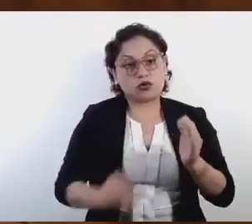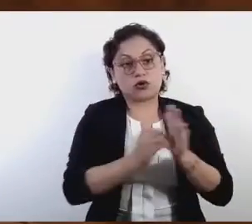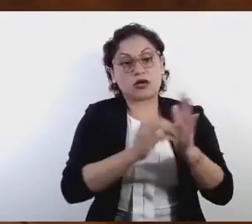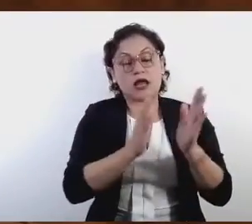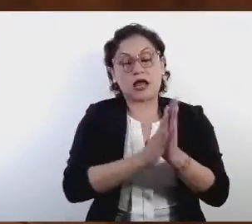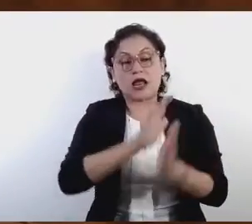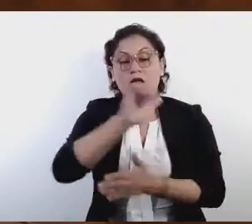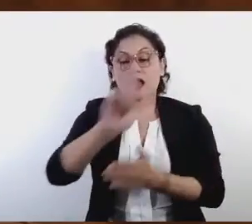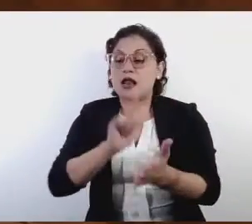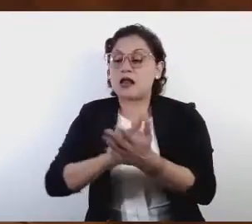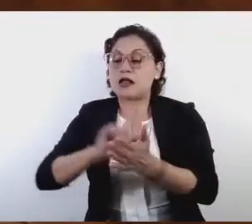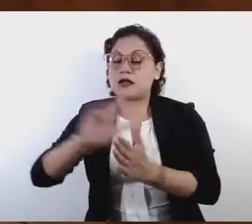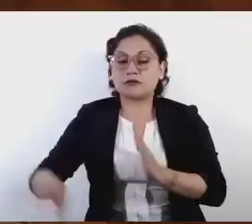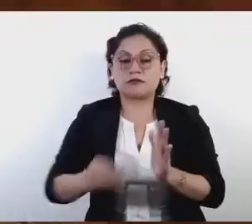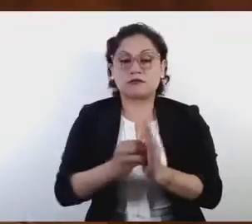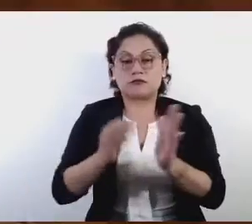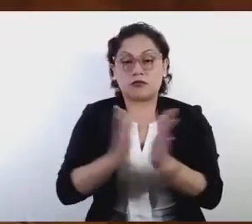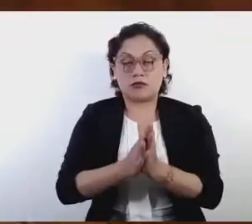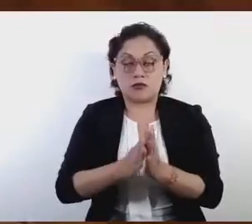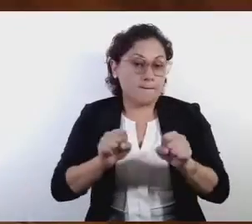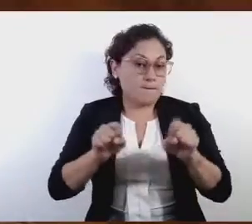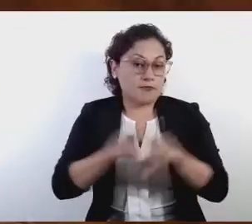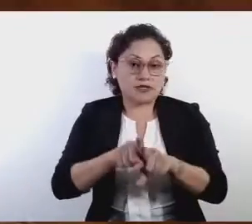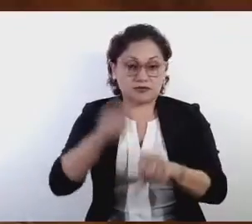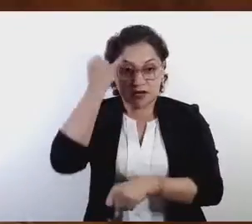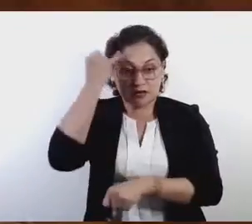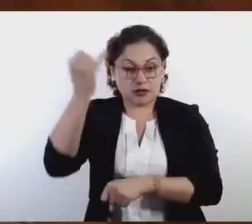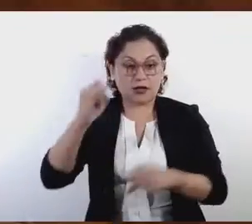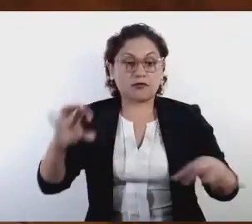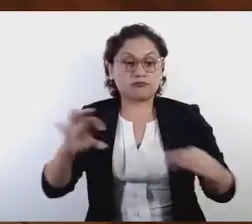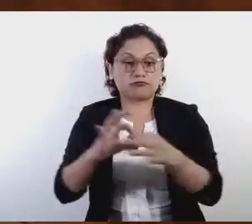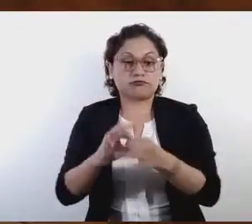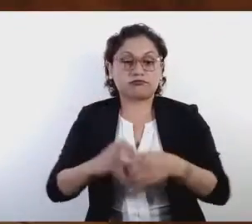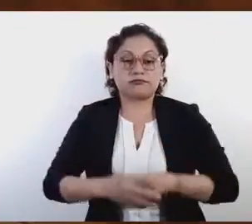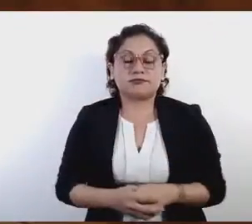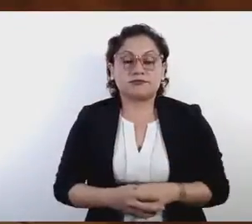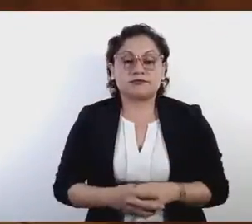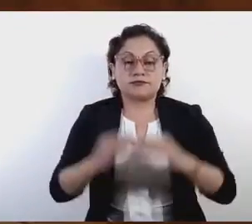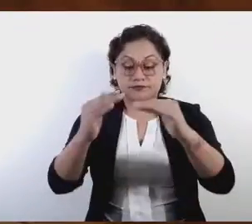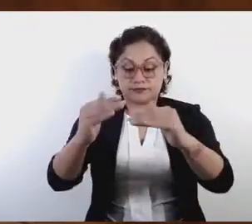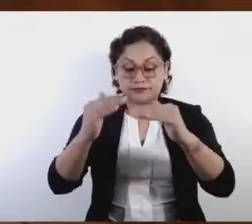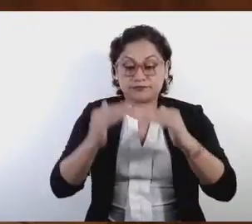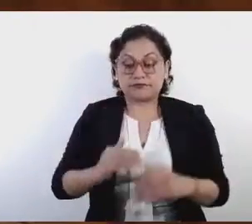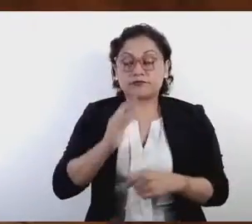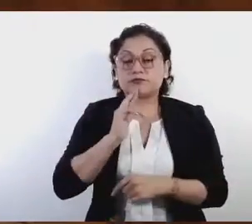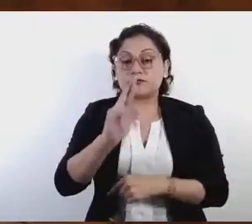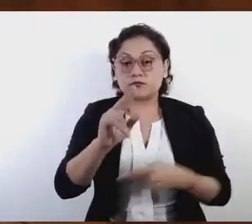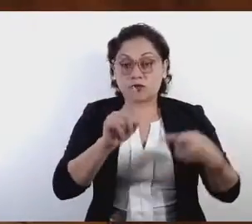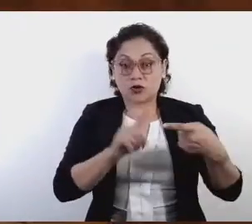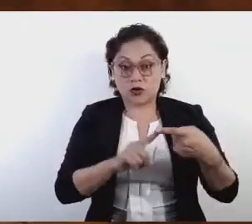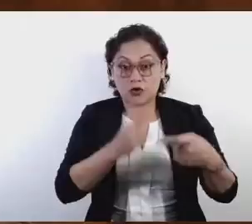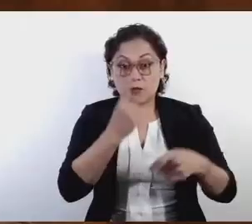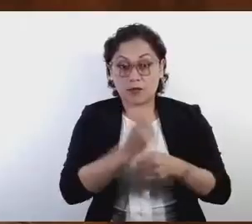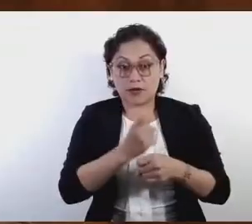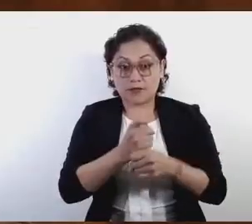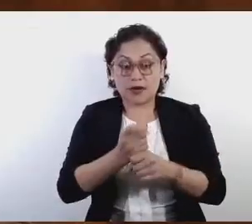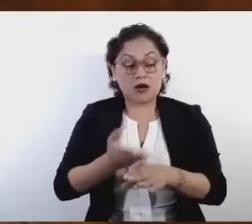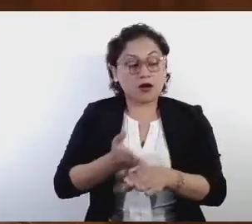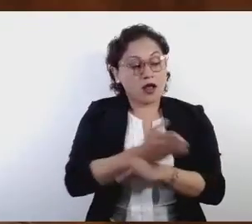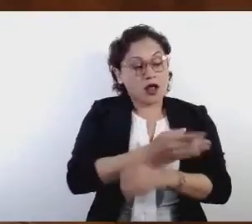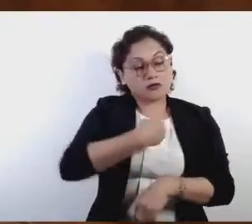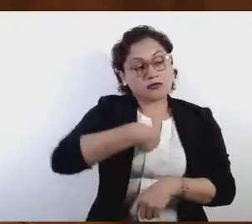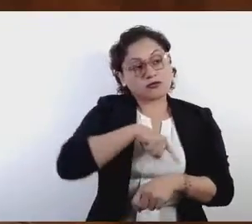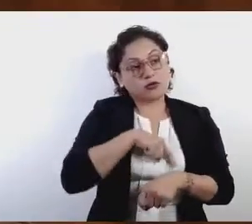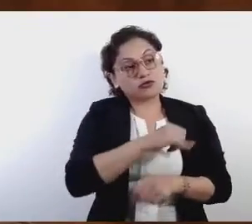para los efectos necesarios. Resolutivos. Primero, como resultado del estudio, es de